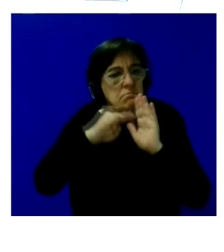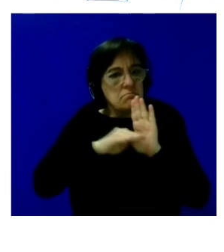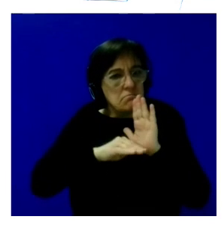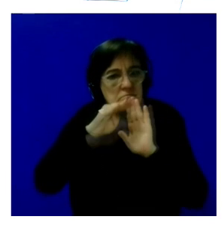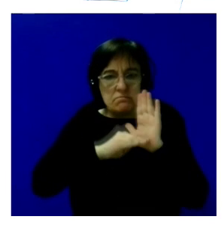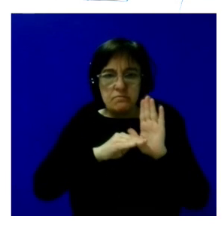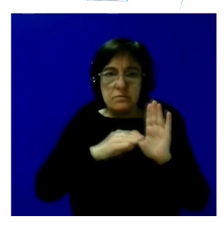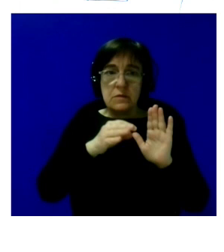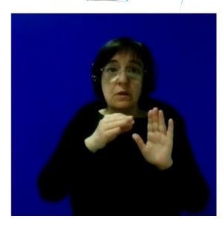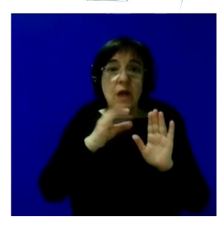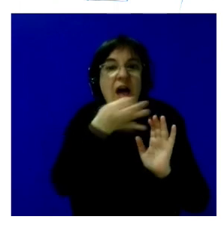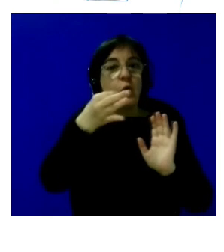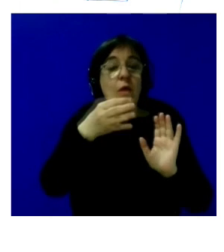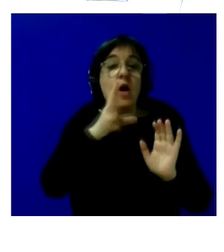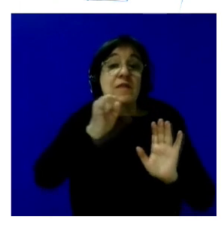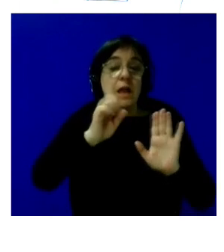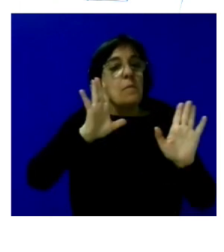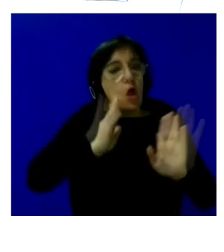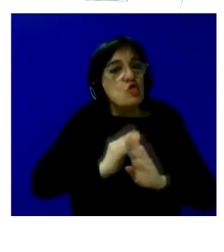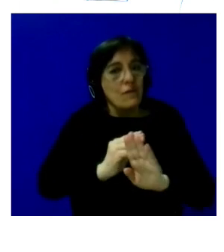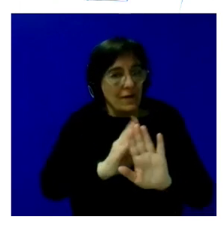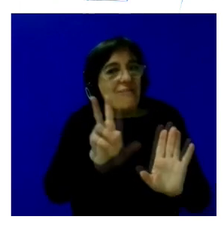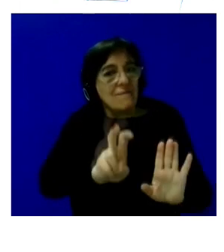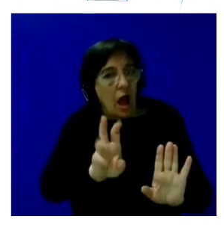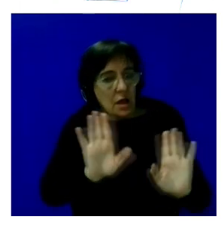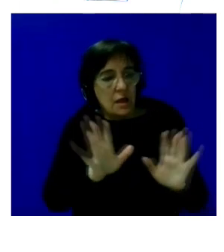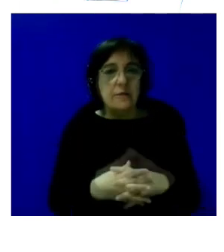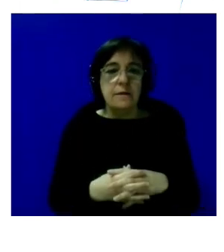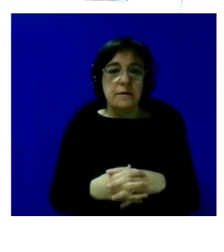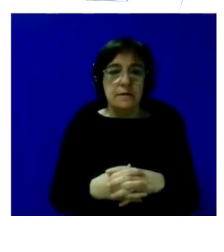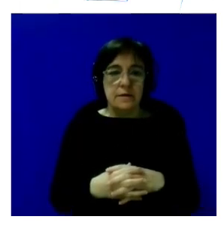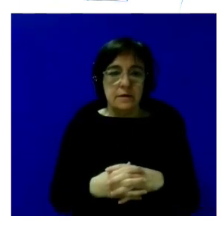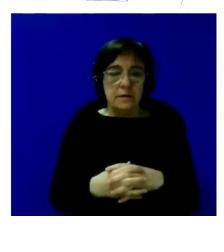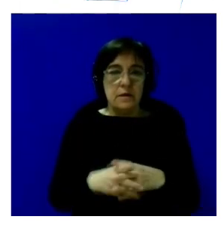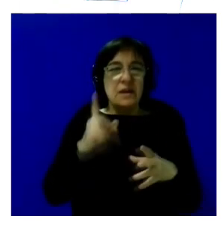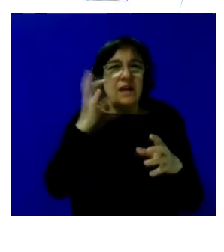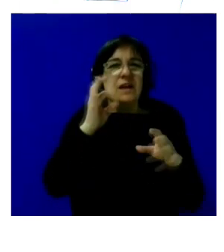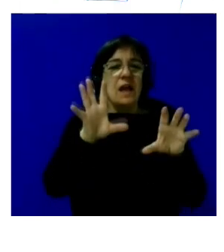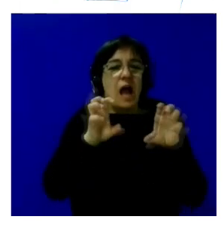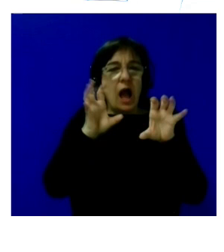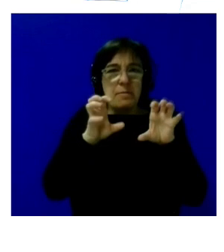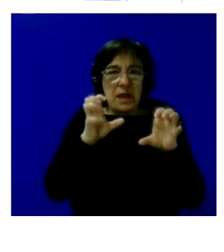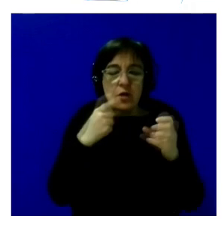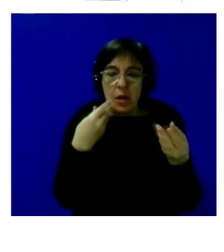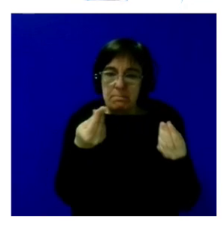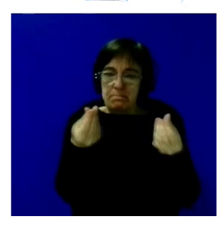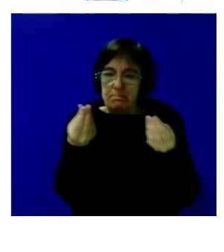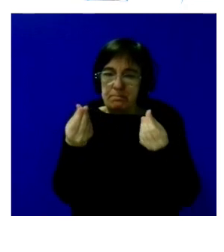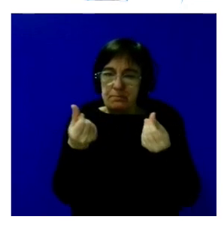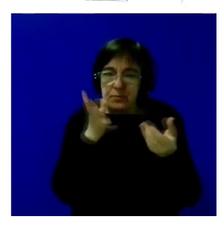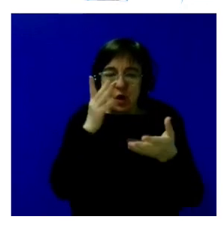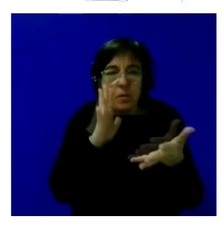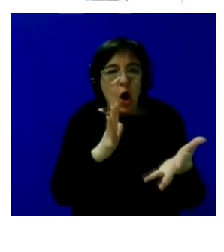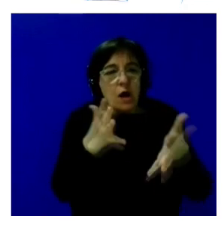excelente pero ha sido suficiente ¿no? ¿qué hemos aprendido o qué hemos percibido al ver cómo se ha